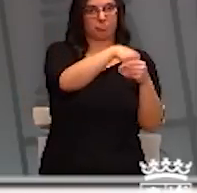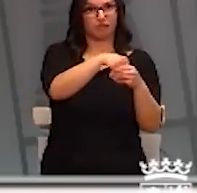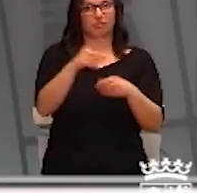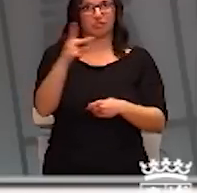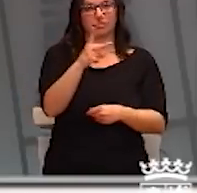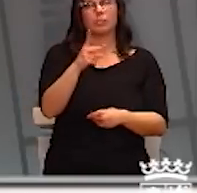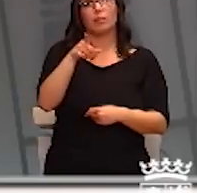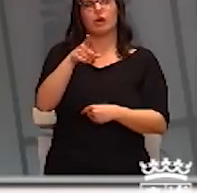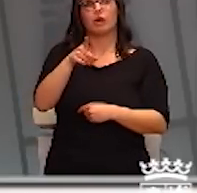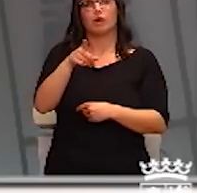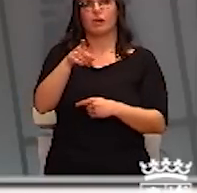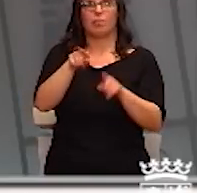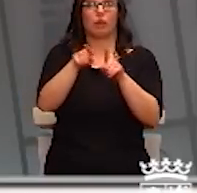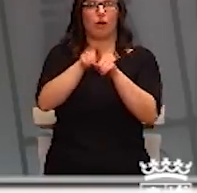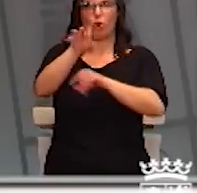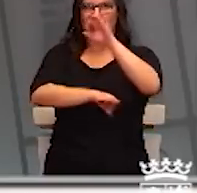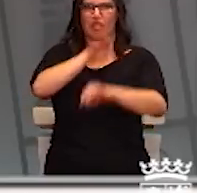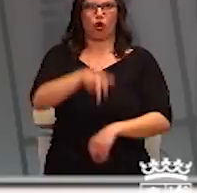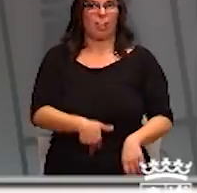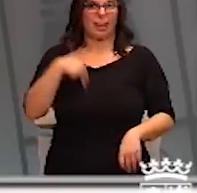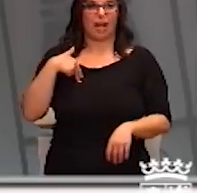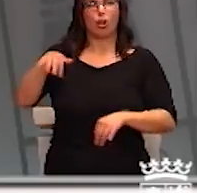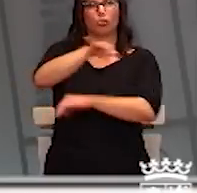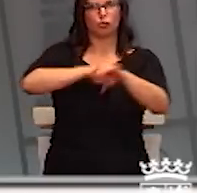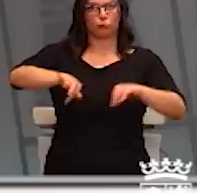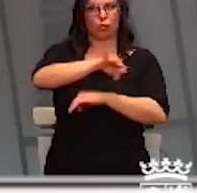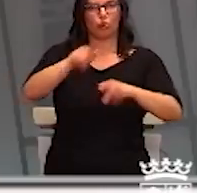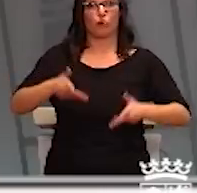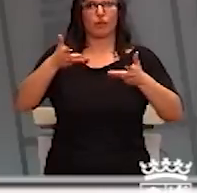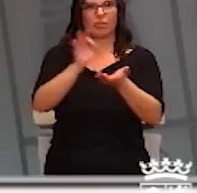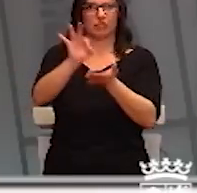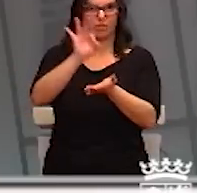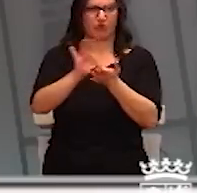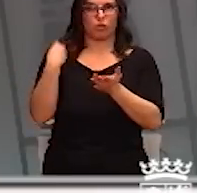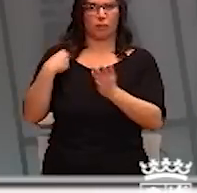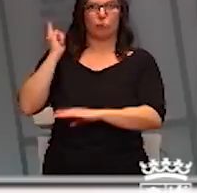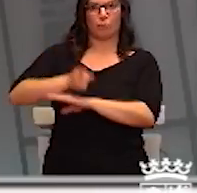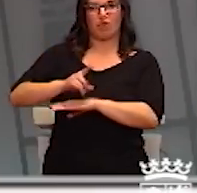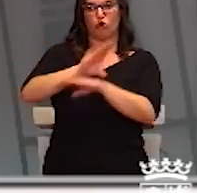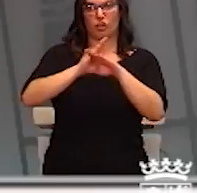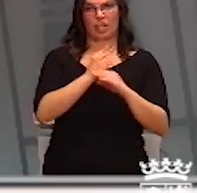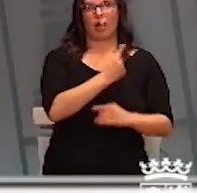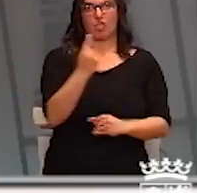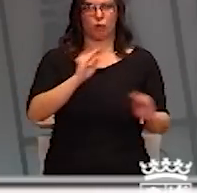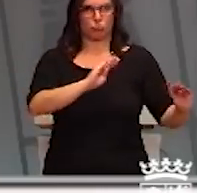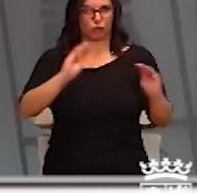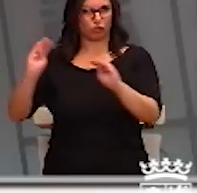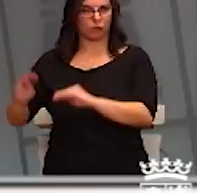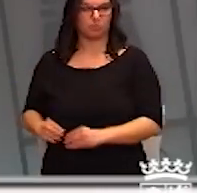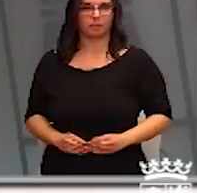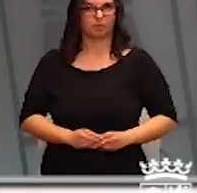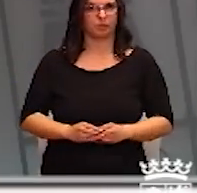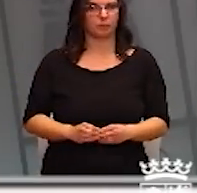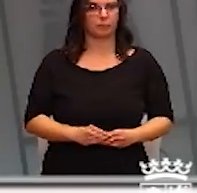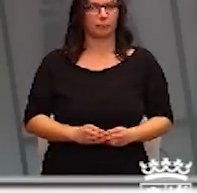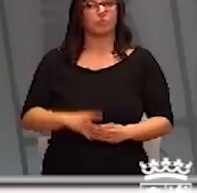educativos se someterá al régimen general de organización, turnos y prestación de servicios establecidos por la consejería correspondiente. Se